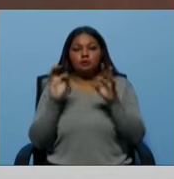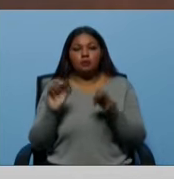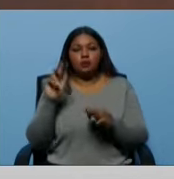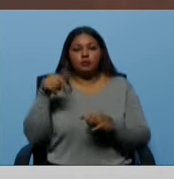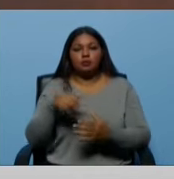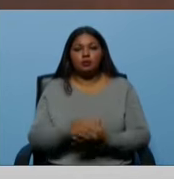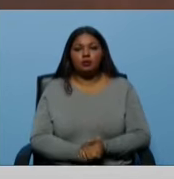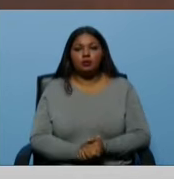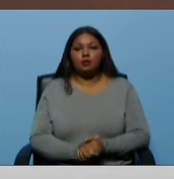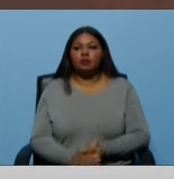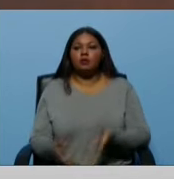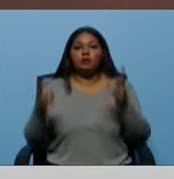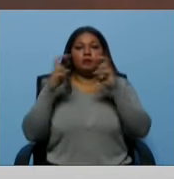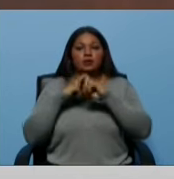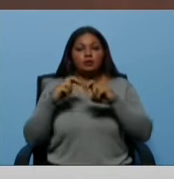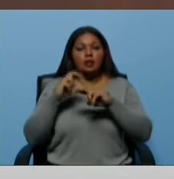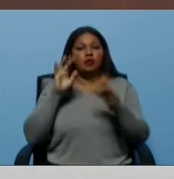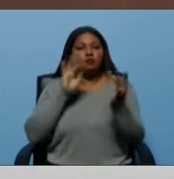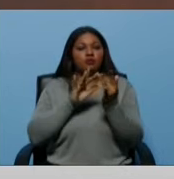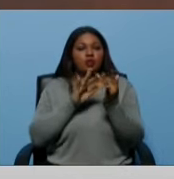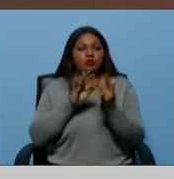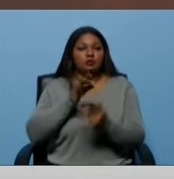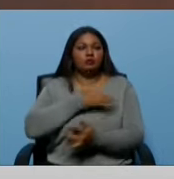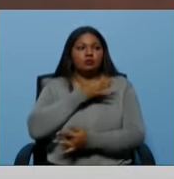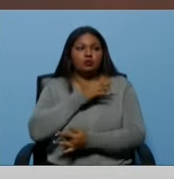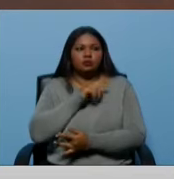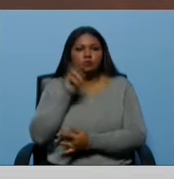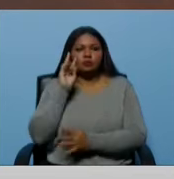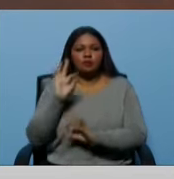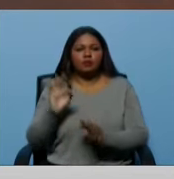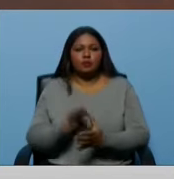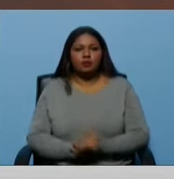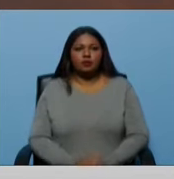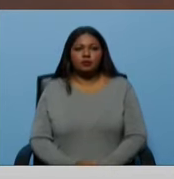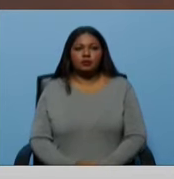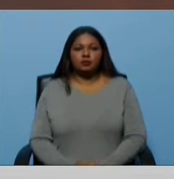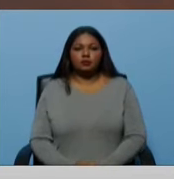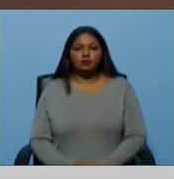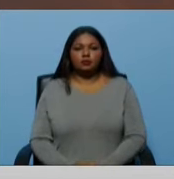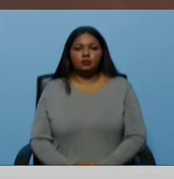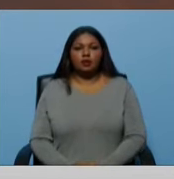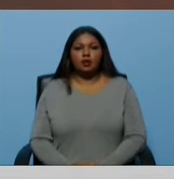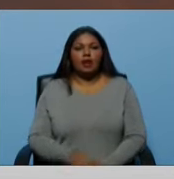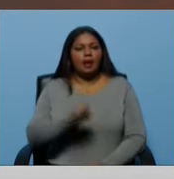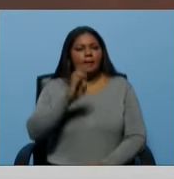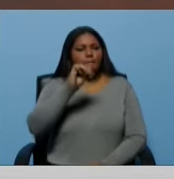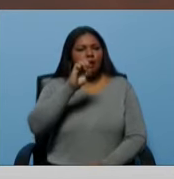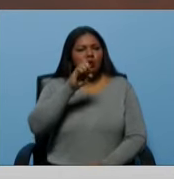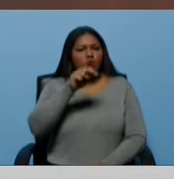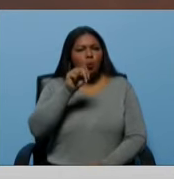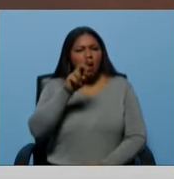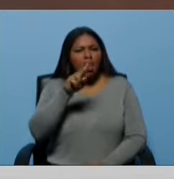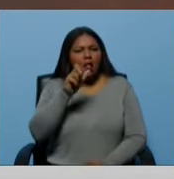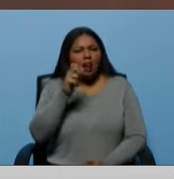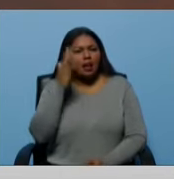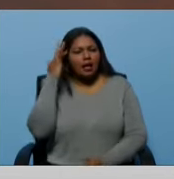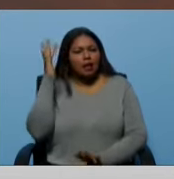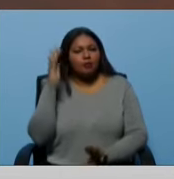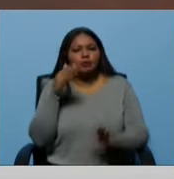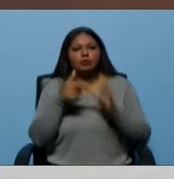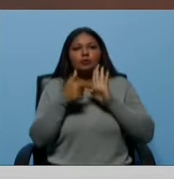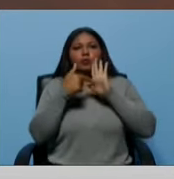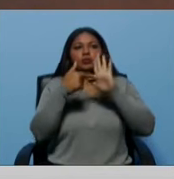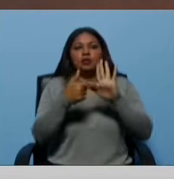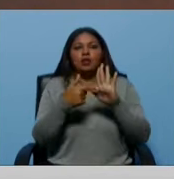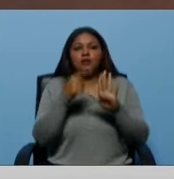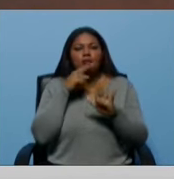lo revisaba en las redes. Ahí este periodista, Manuel, creo que se llama esta persona, la lanzaron a rodar un